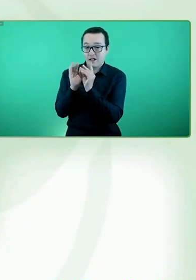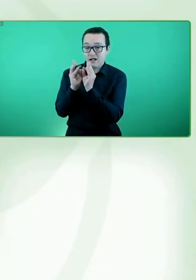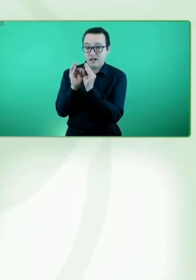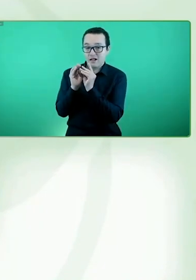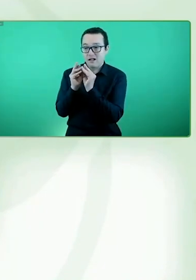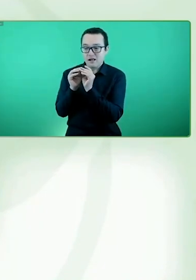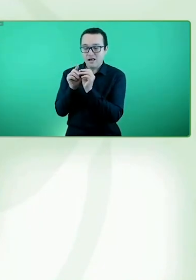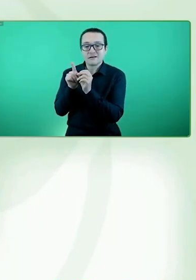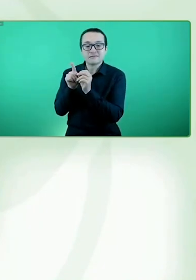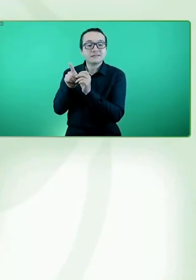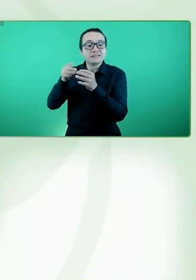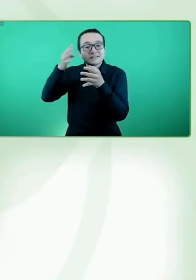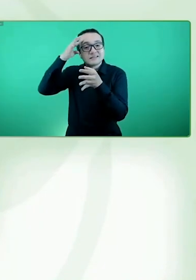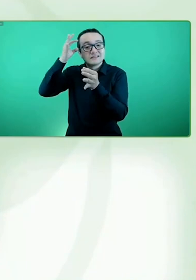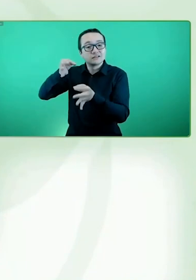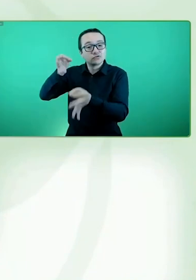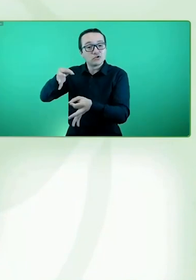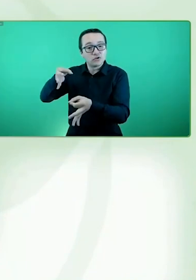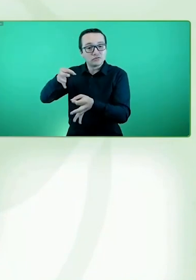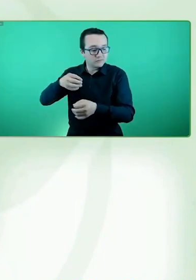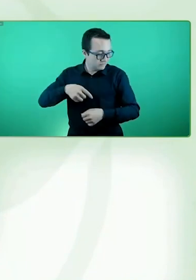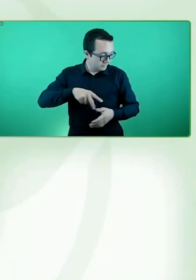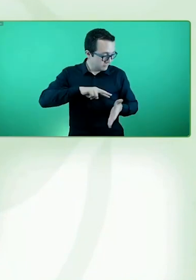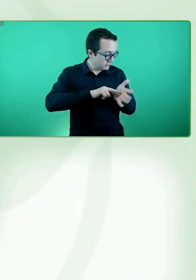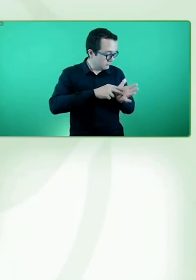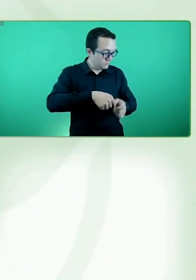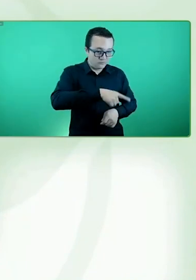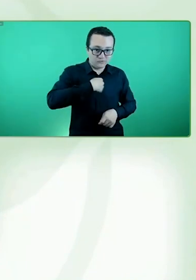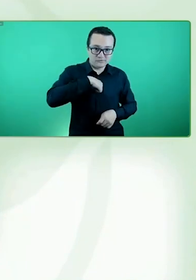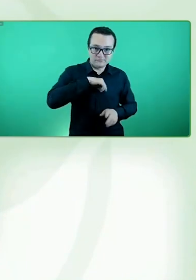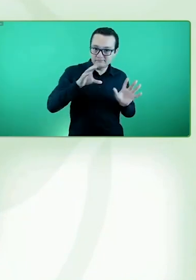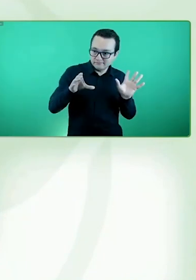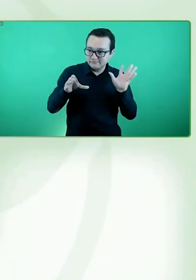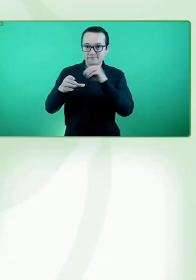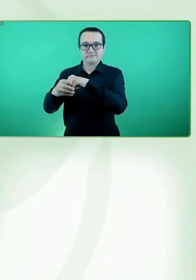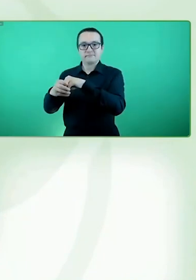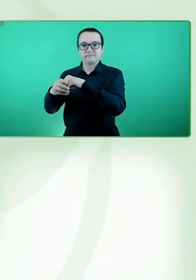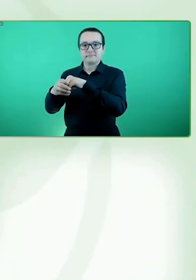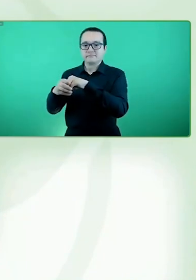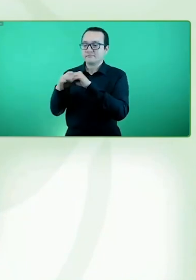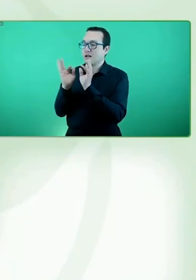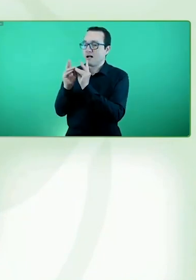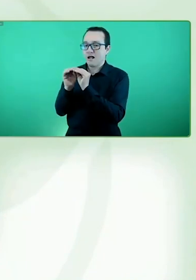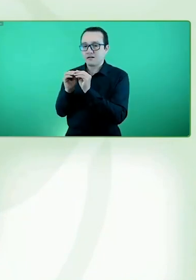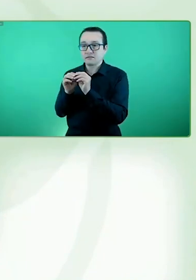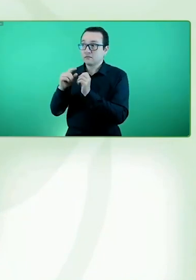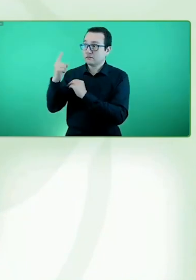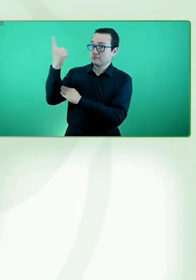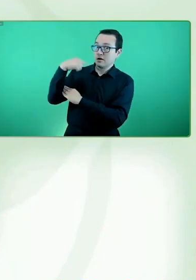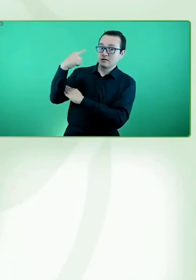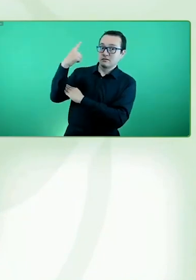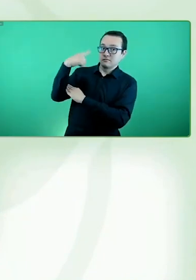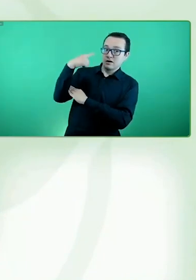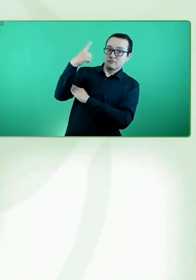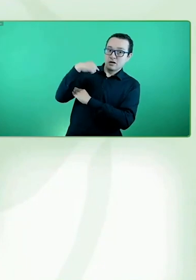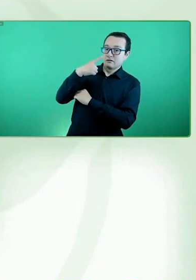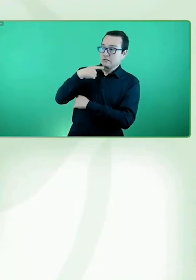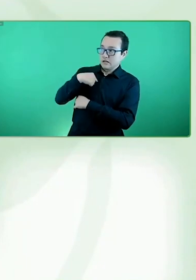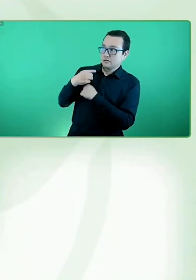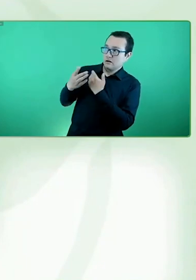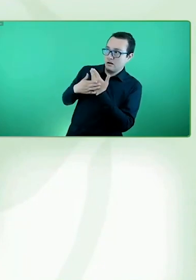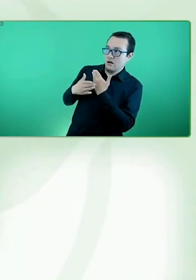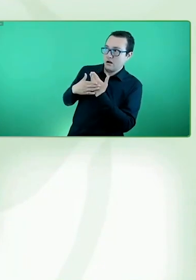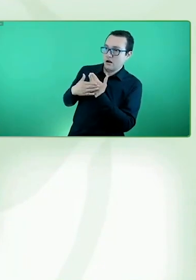parte también de esa toma de decisiones, no queremos que nos digan qué tenemos que hacer o qué no tenemos que hacer, sino